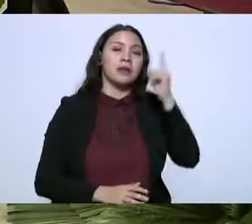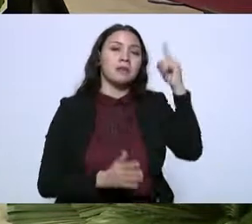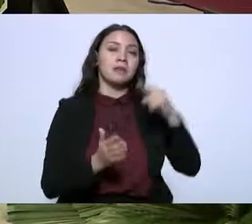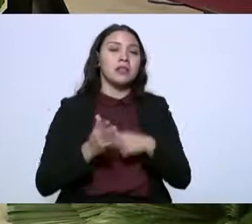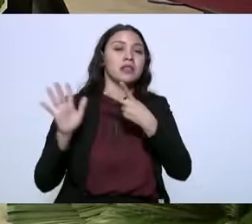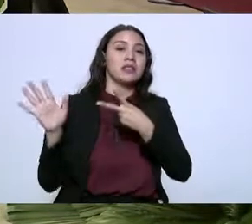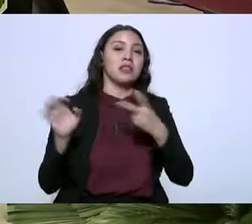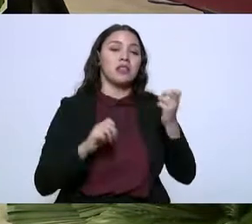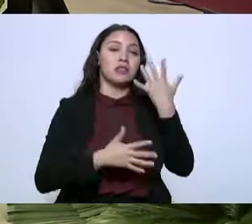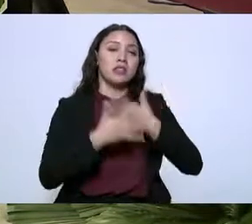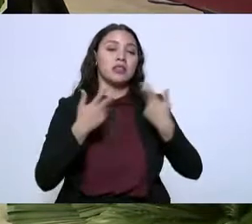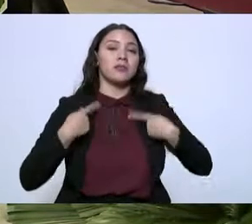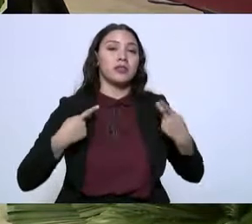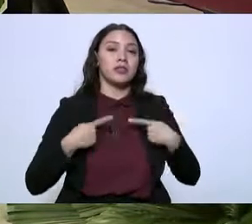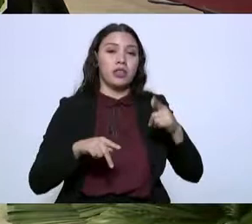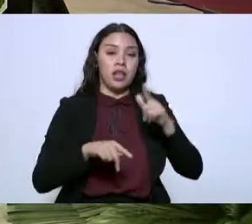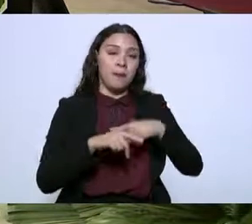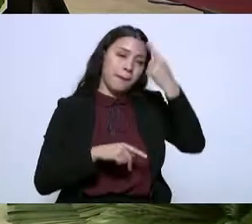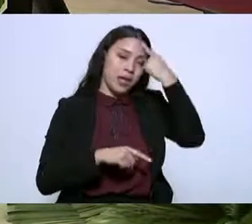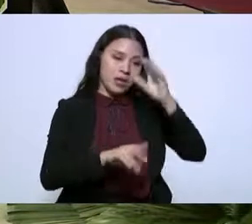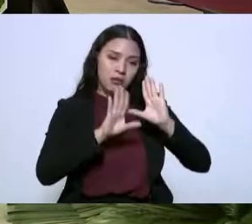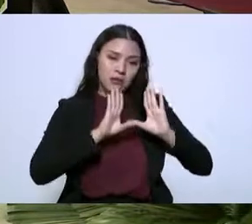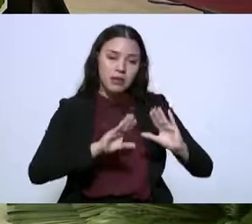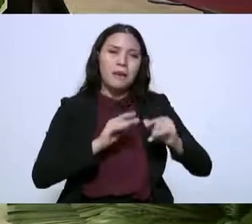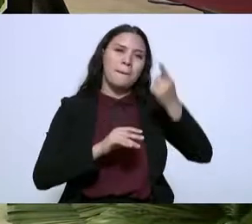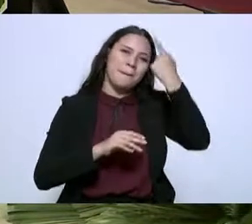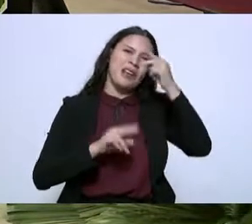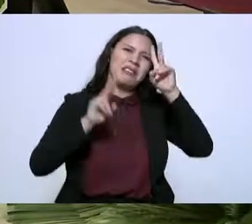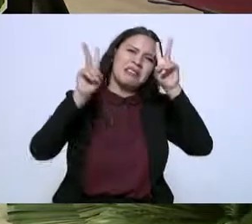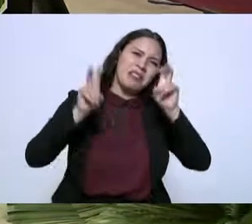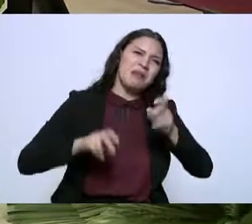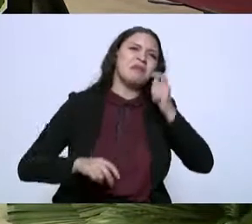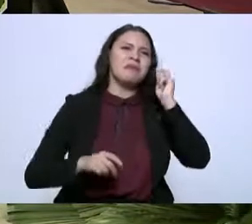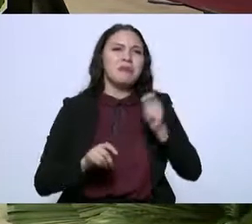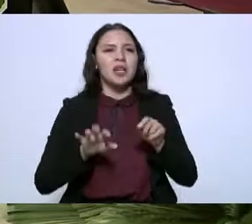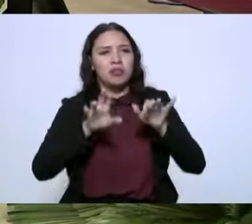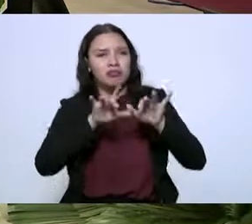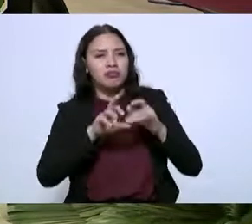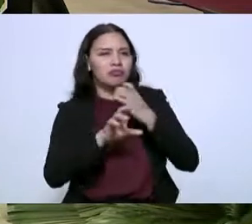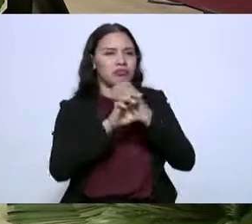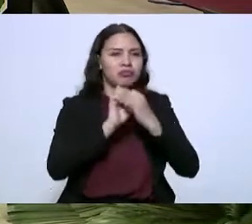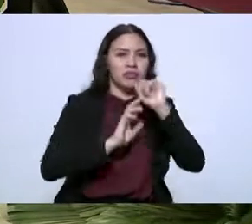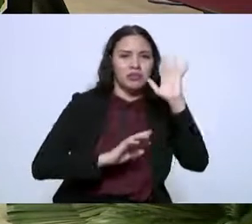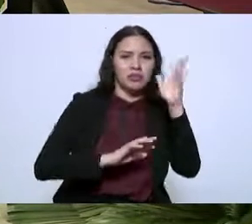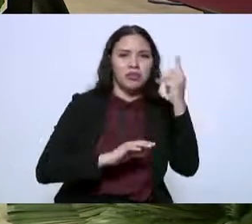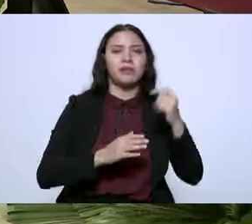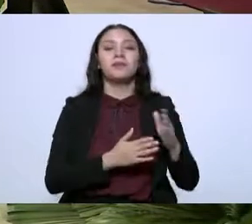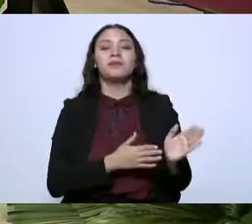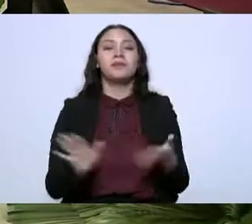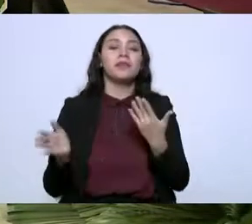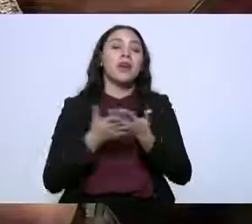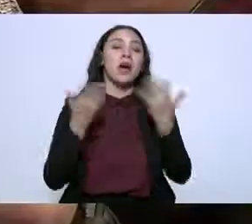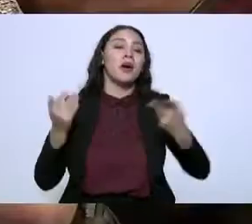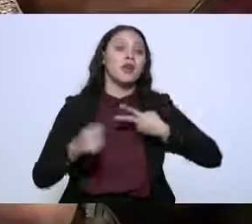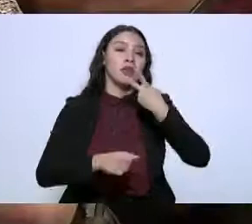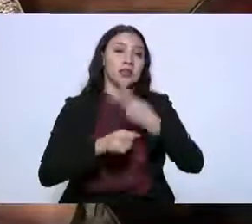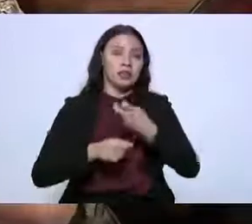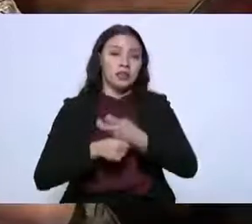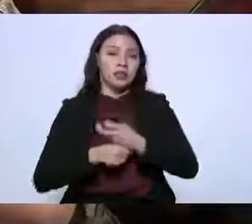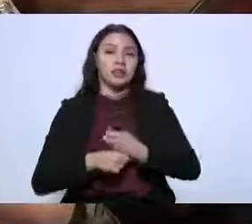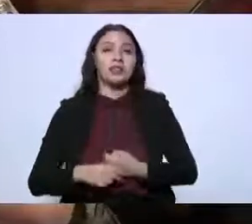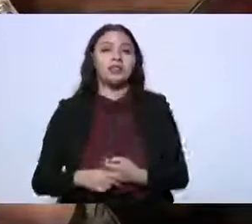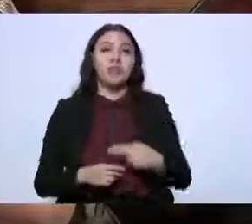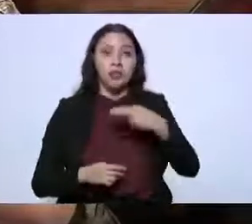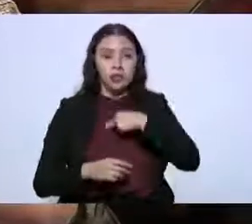715 personas, principalmente en temas de plataformas digitales. En esta segunda parte, en